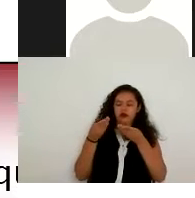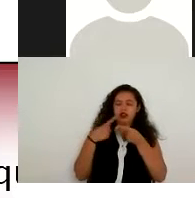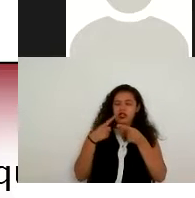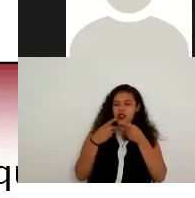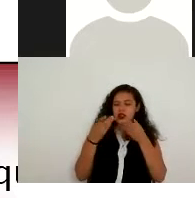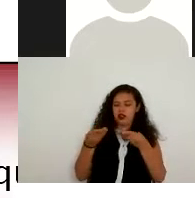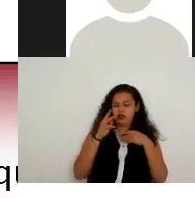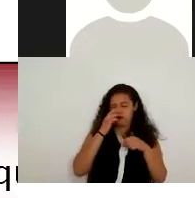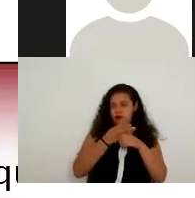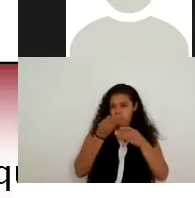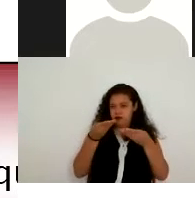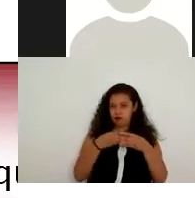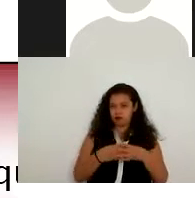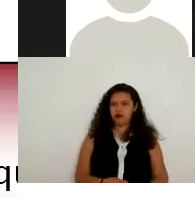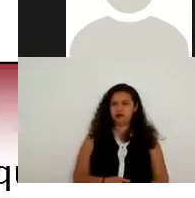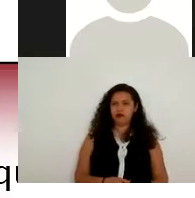pregunta